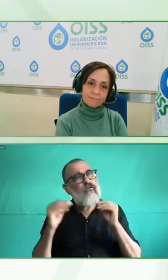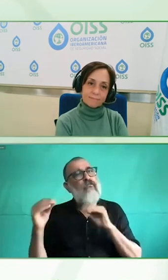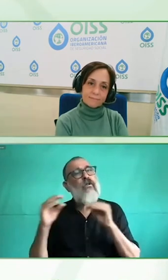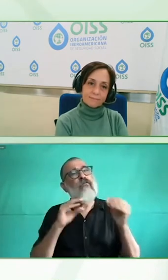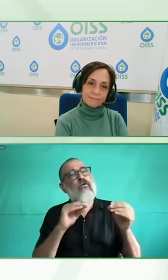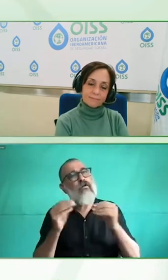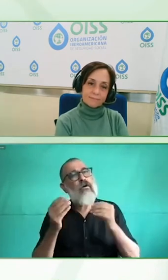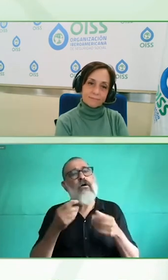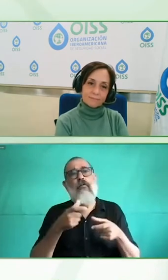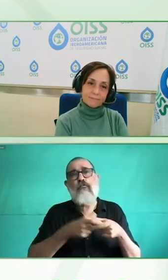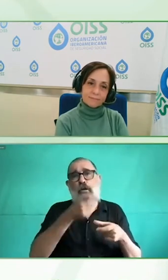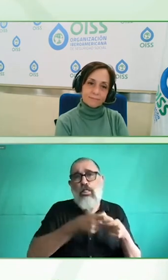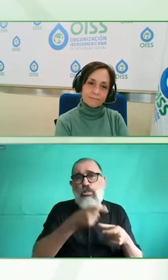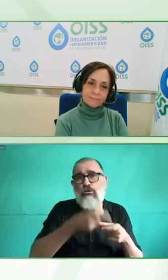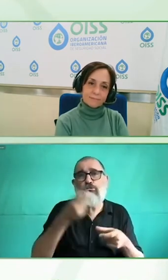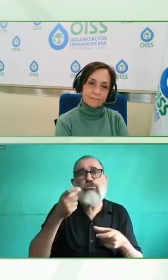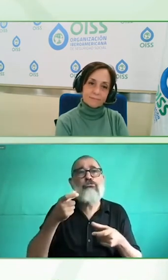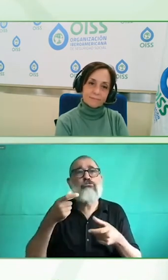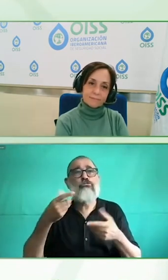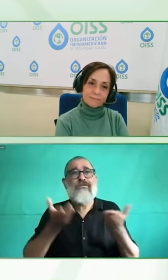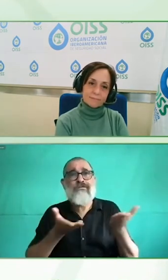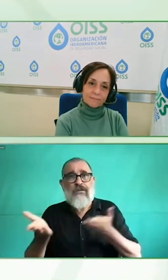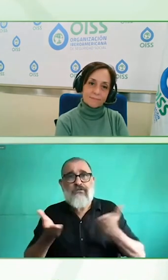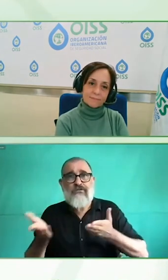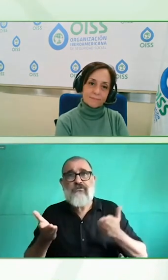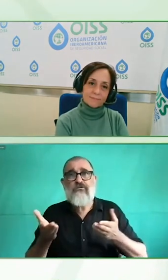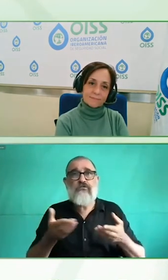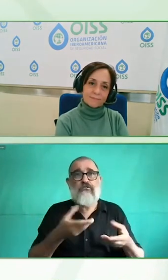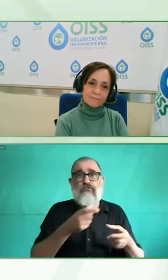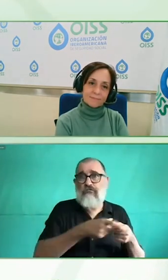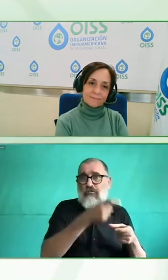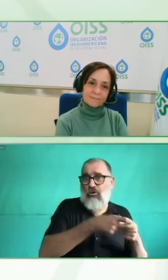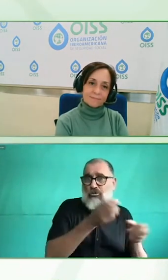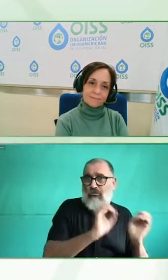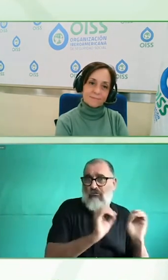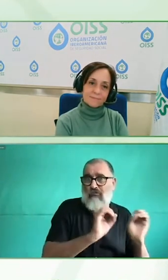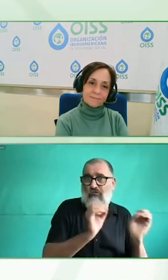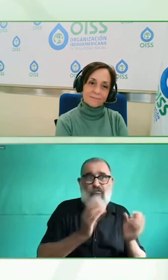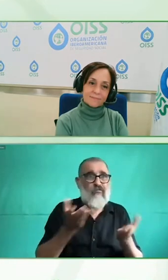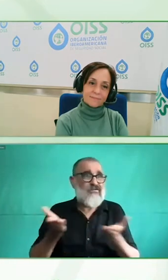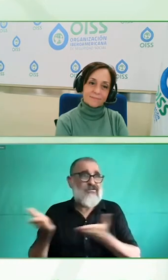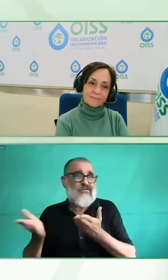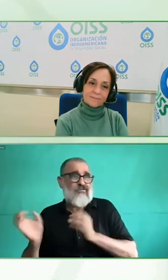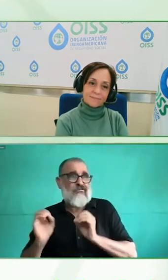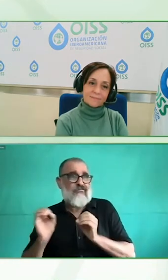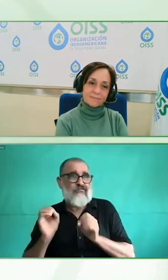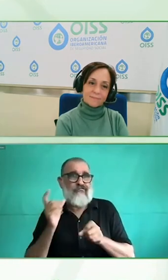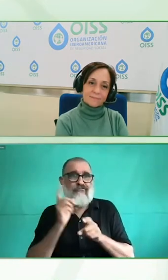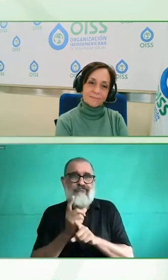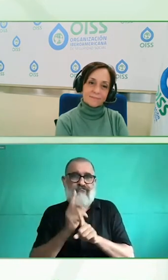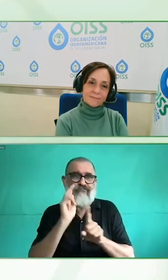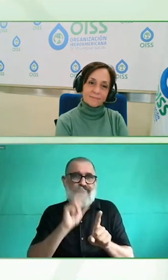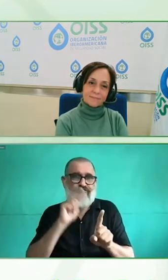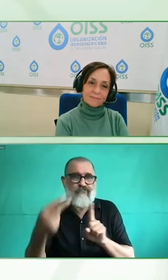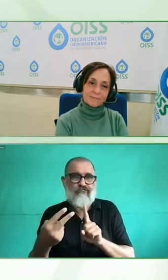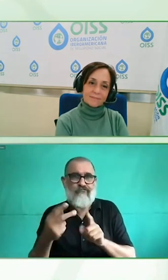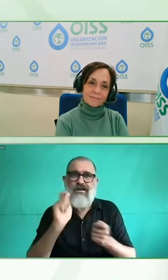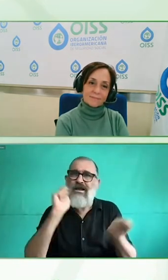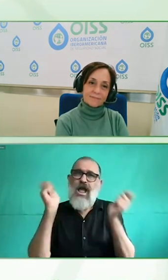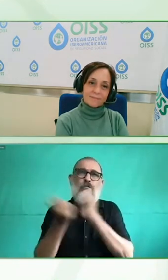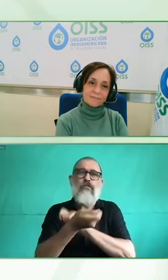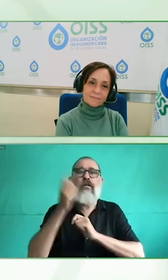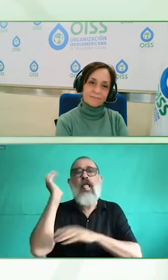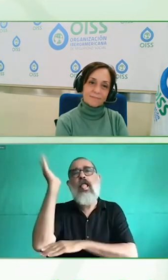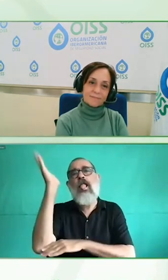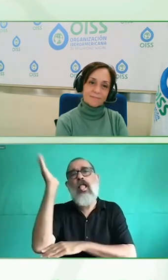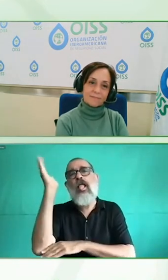bastante relevante y luego no perder nunca la esperanza de ir a trabajar con la fe del converso a mí no hay nada que me pueda parecer más retador que